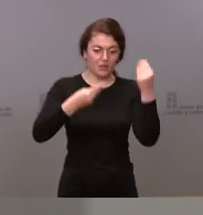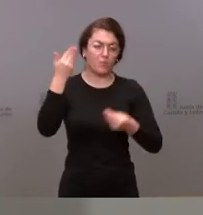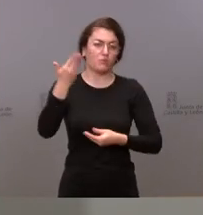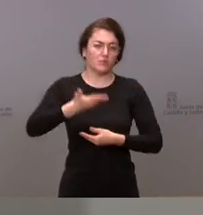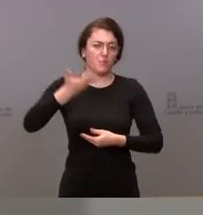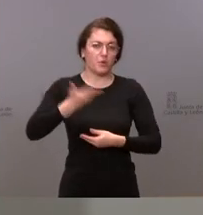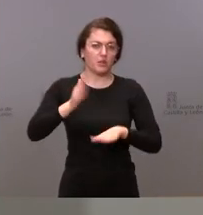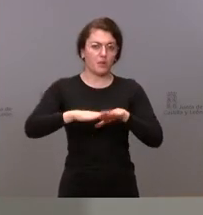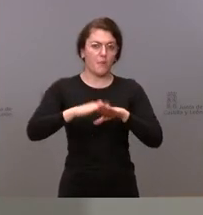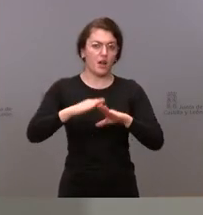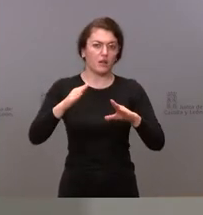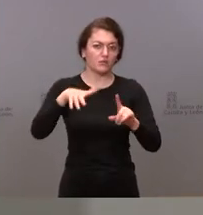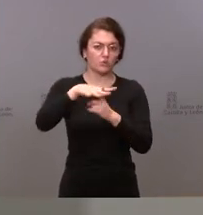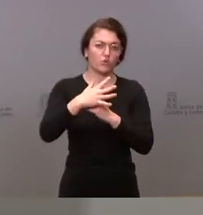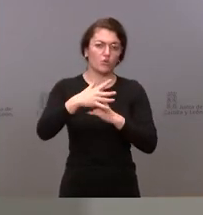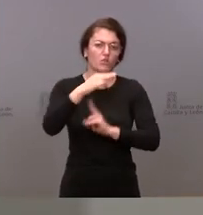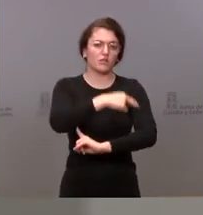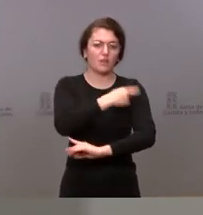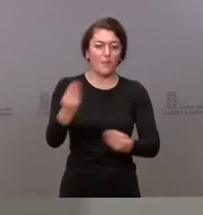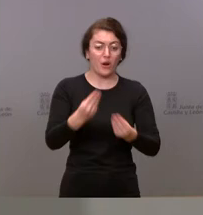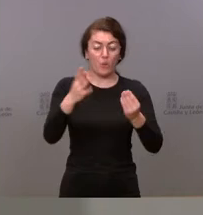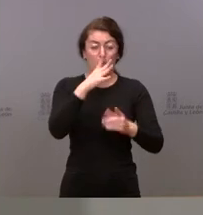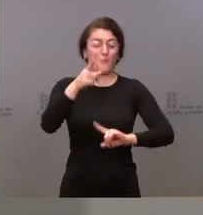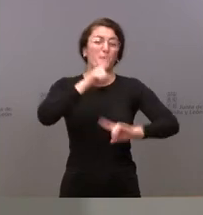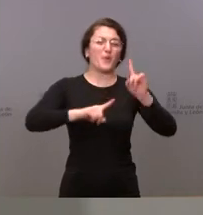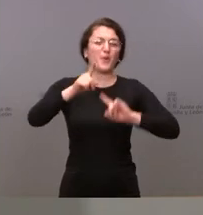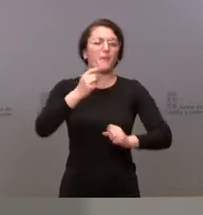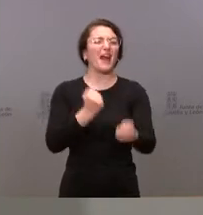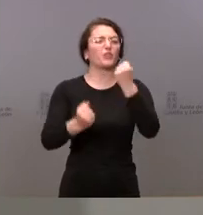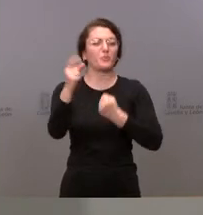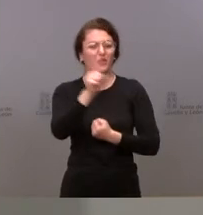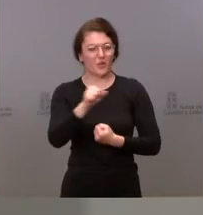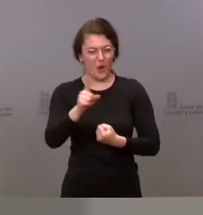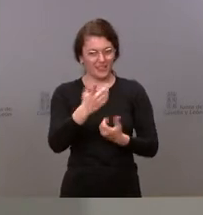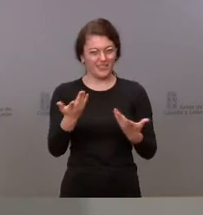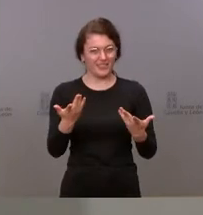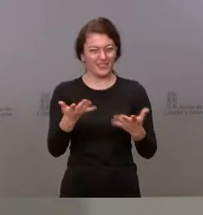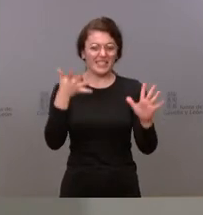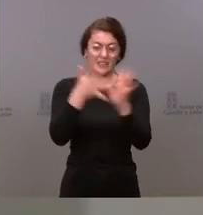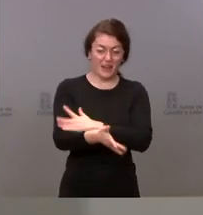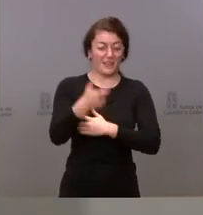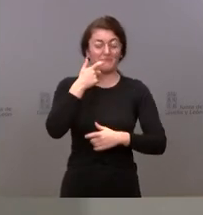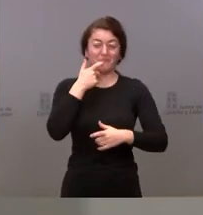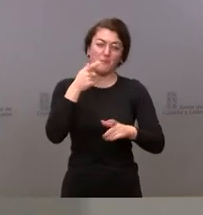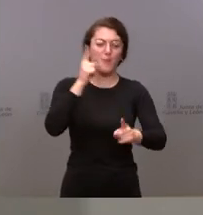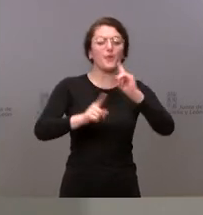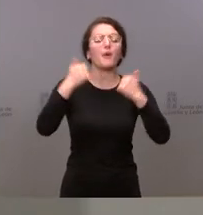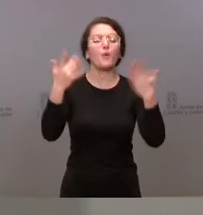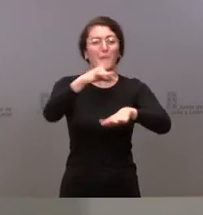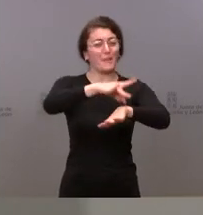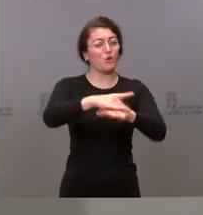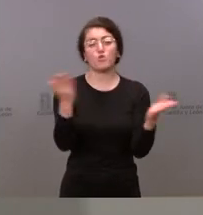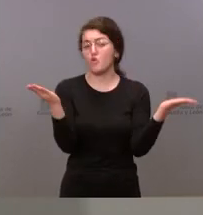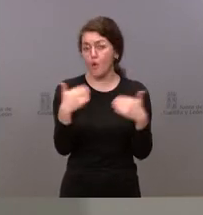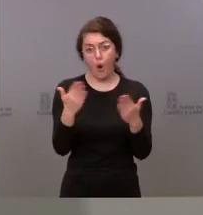al final el problema no es económico de voluntad o presupuestario es de falta de disponibilidad de profesionales y por tanto esto creemos que supone una